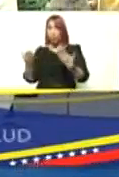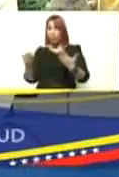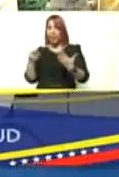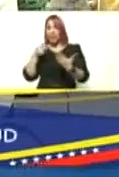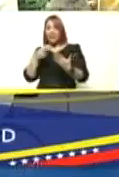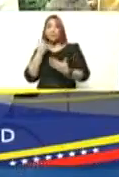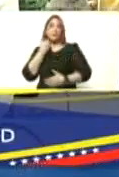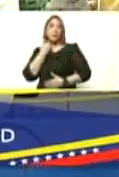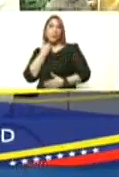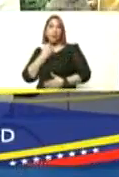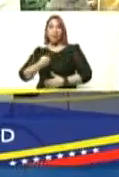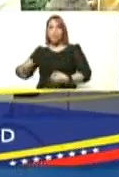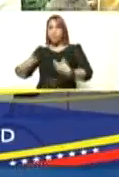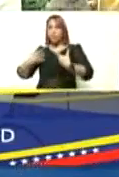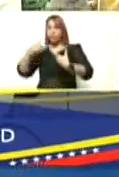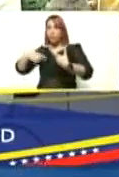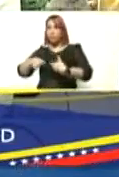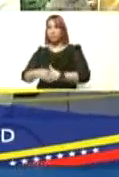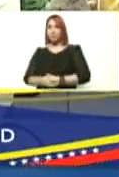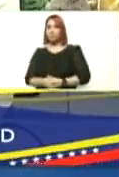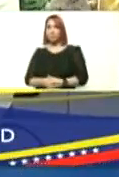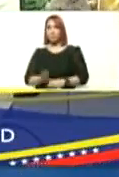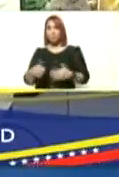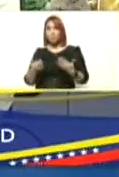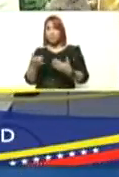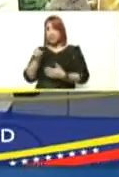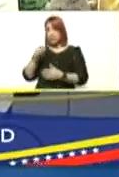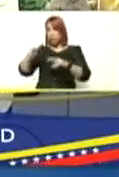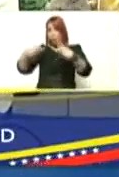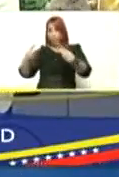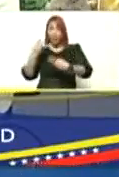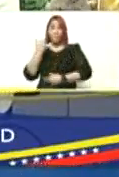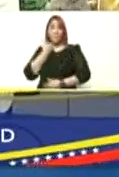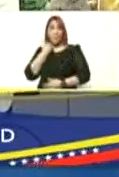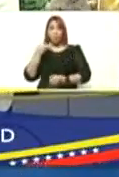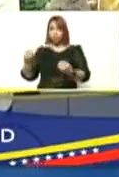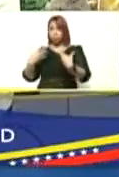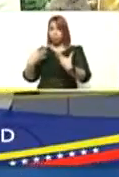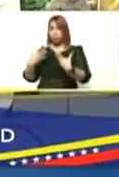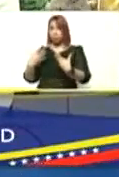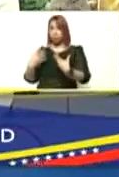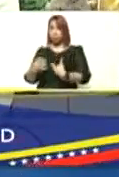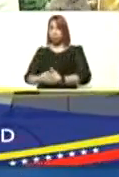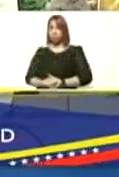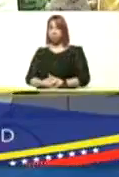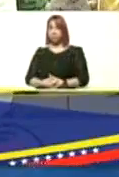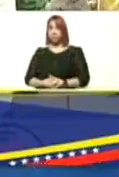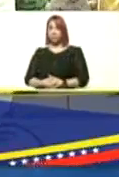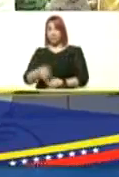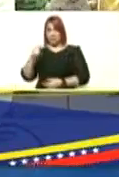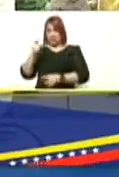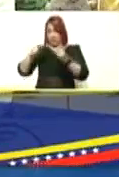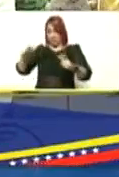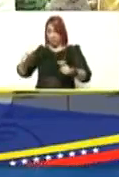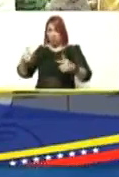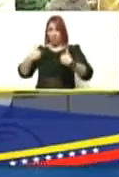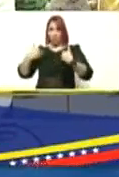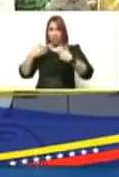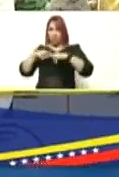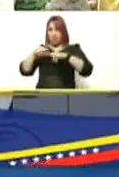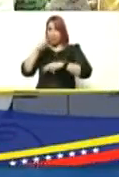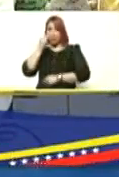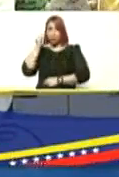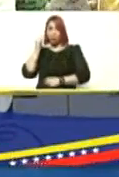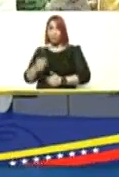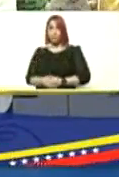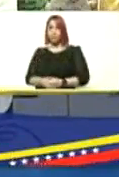para enfermedades infecciosas y cuando aparece una enfermedad infecciosa las primeras personas que afectan generalmente son a los niños y a